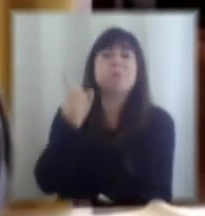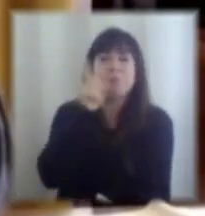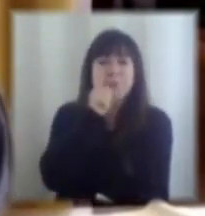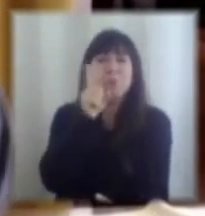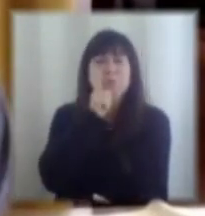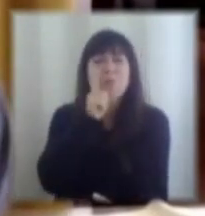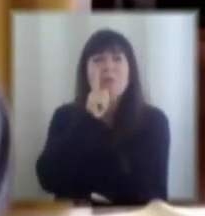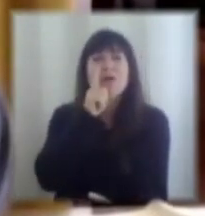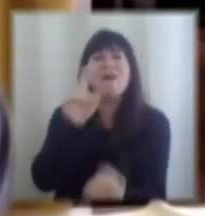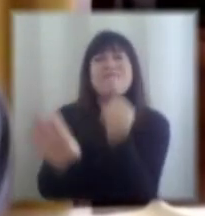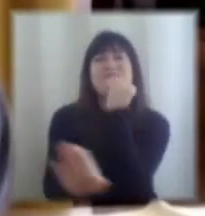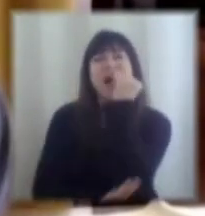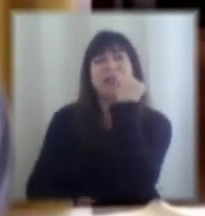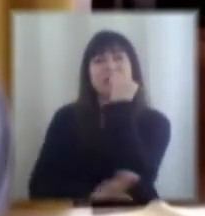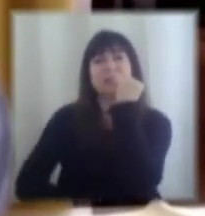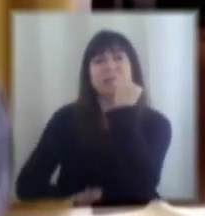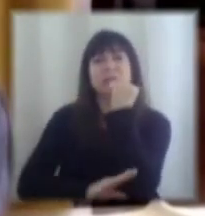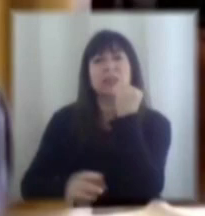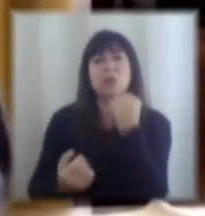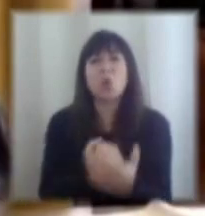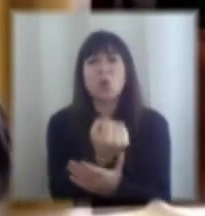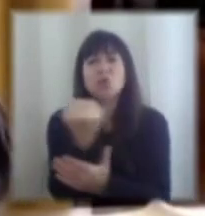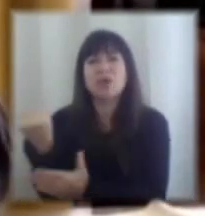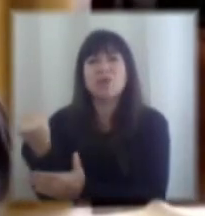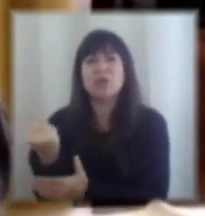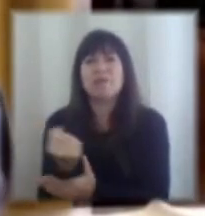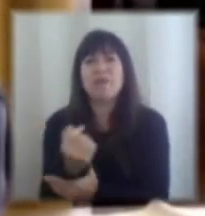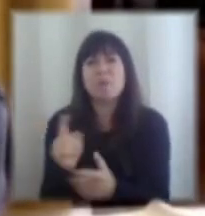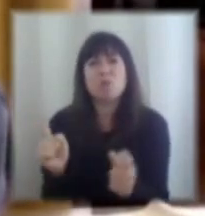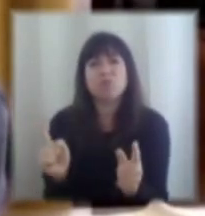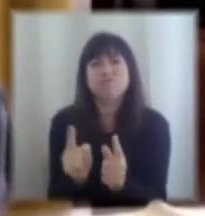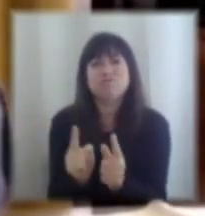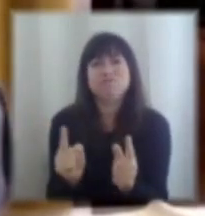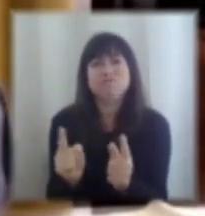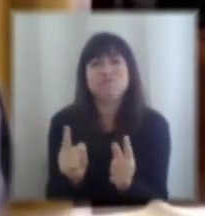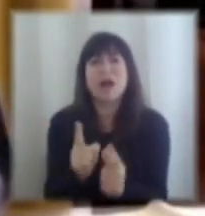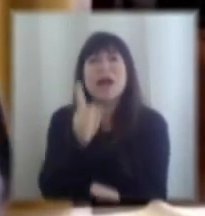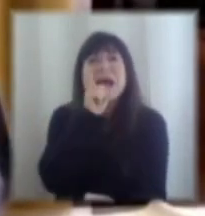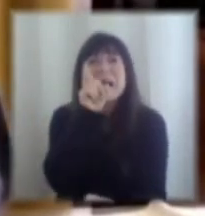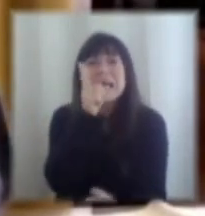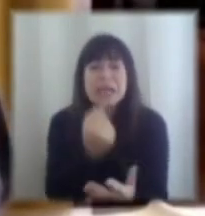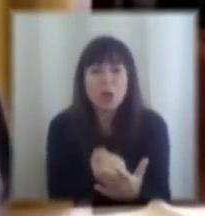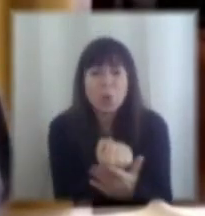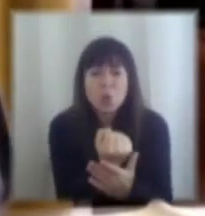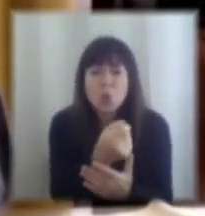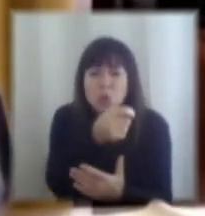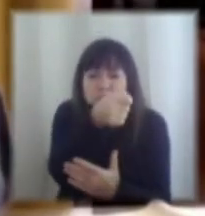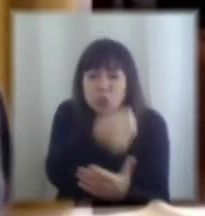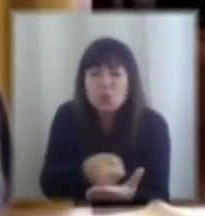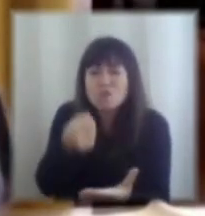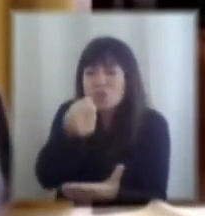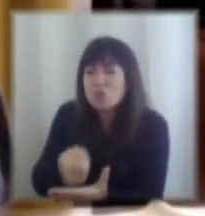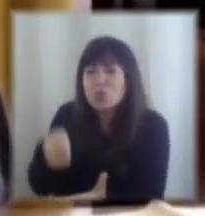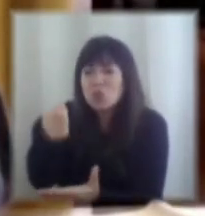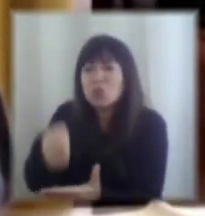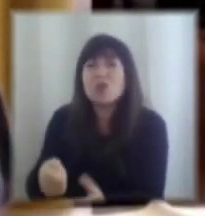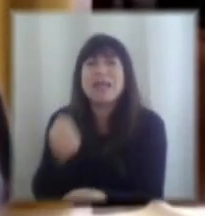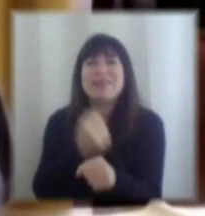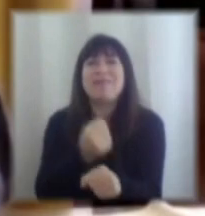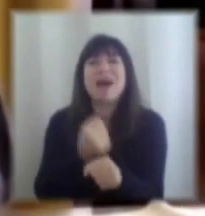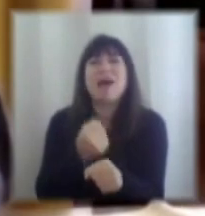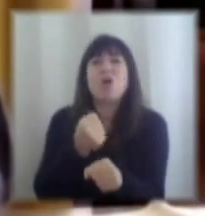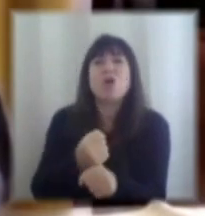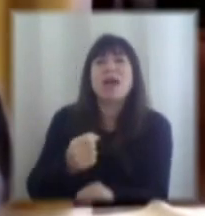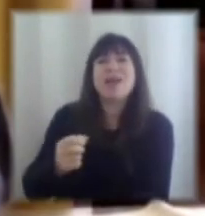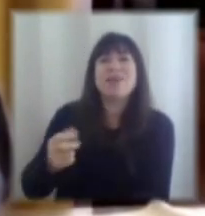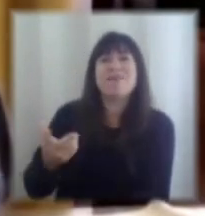base contributiva que es muy estrecha donde esencialmente quienes contribuyen más o menos regularmente son los trabajadores formales pero el